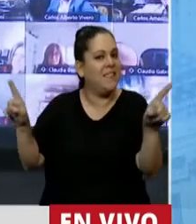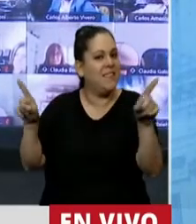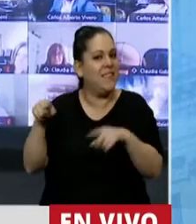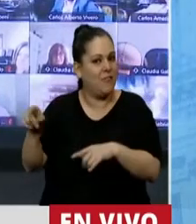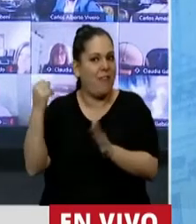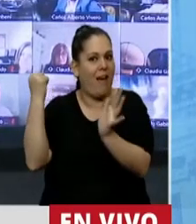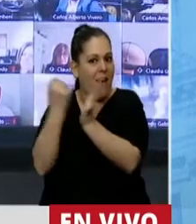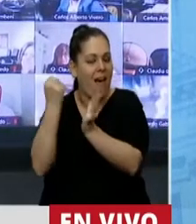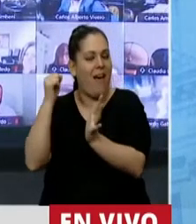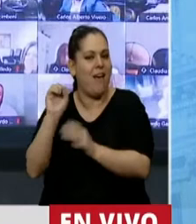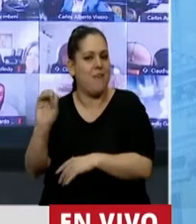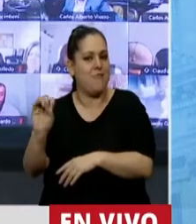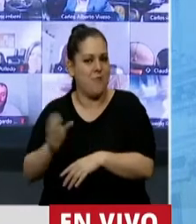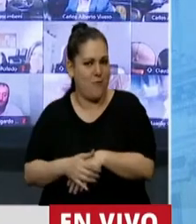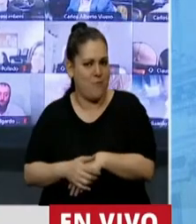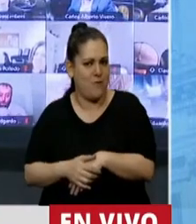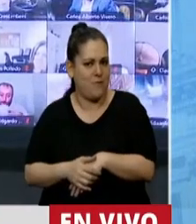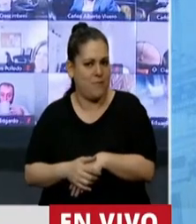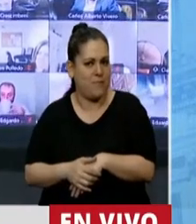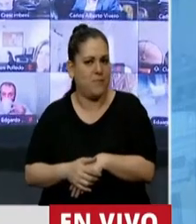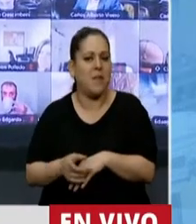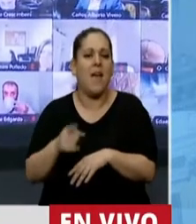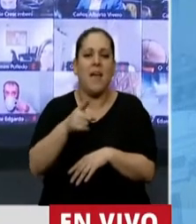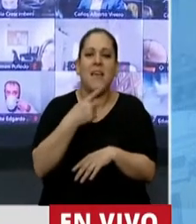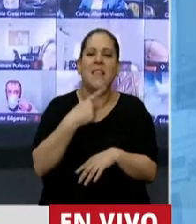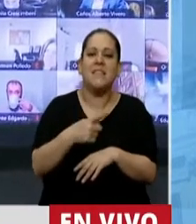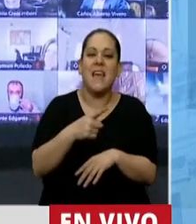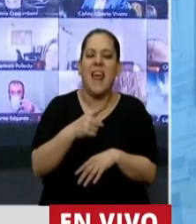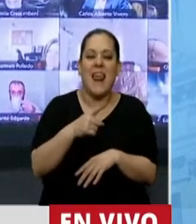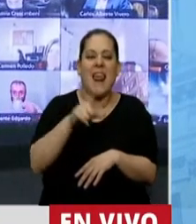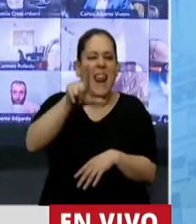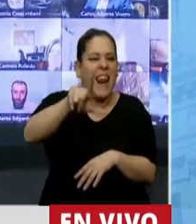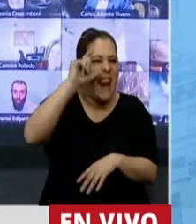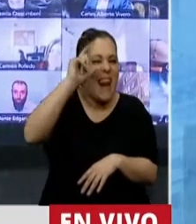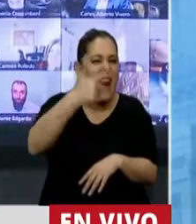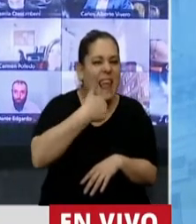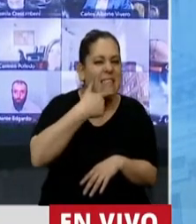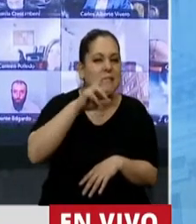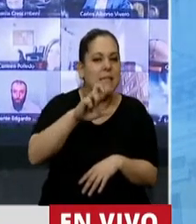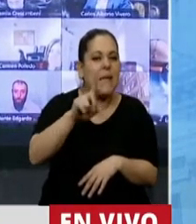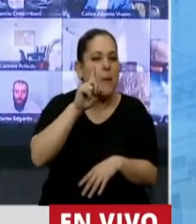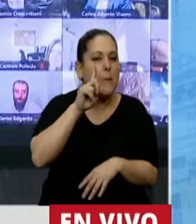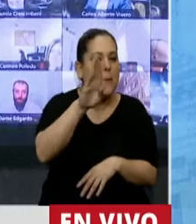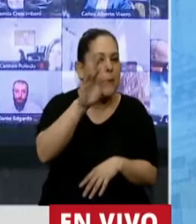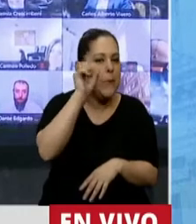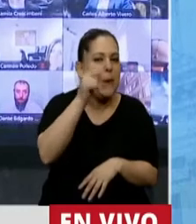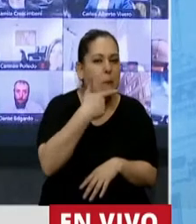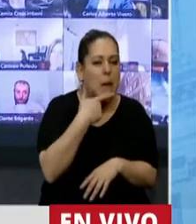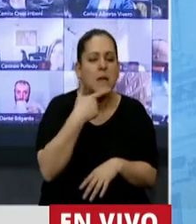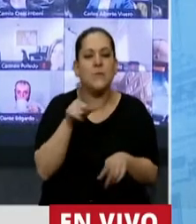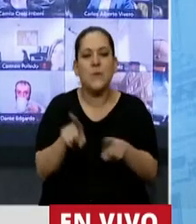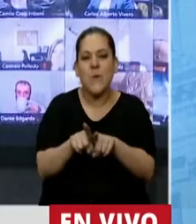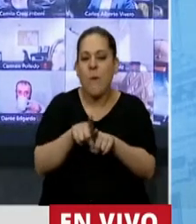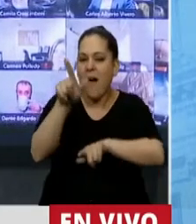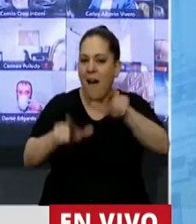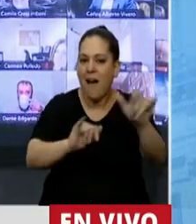hablamos con les pibes, dicen ellos, con les pibes, que trajeron esa frescura y